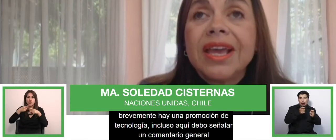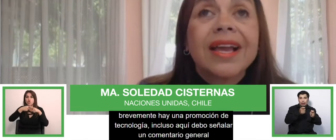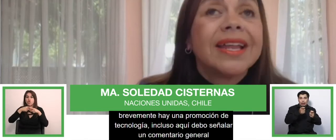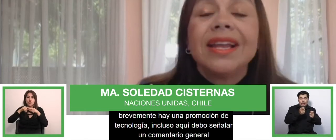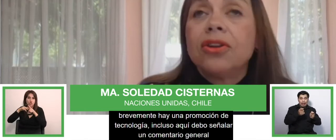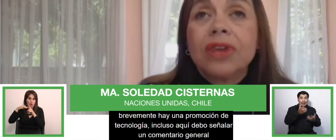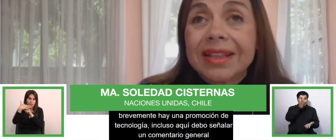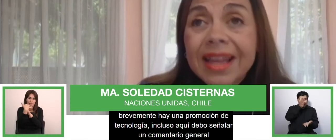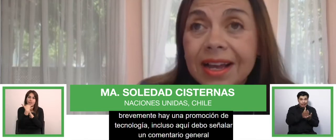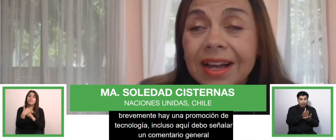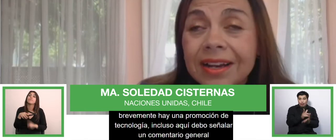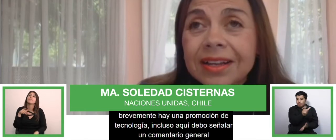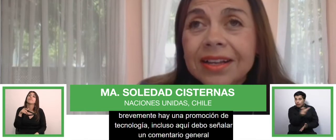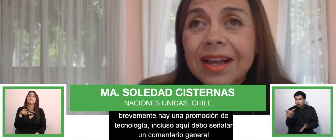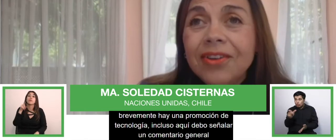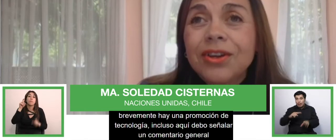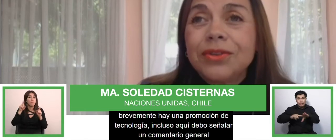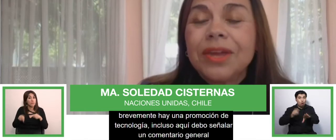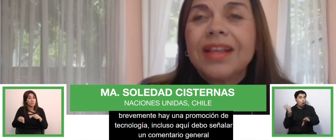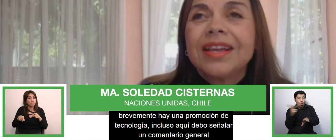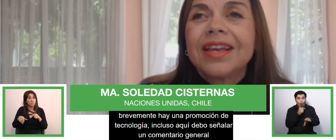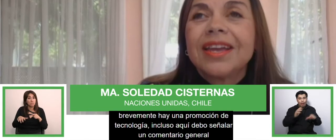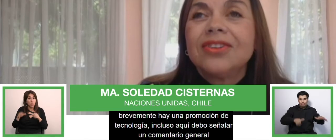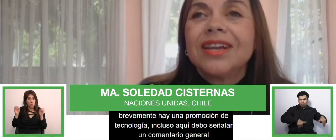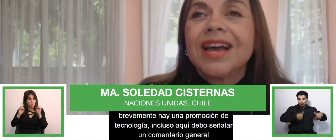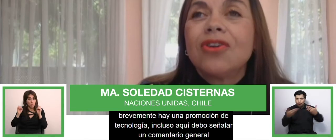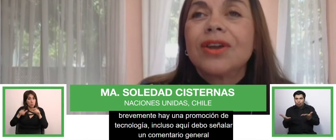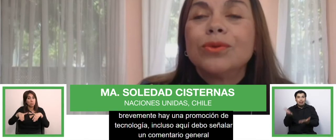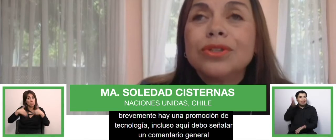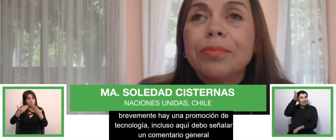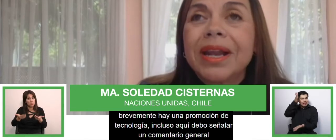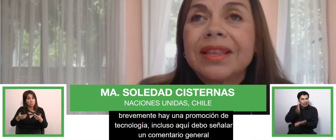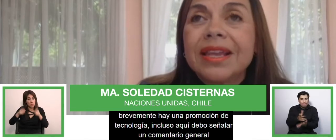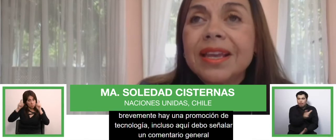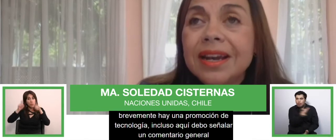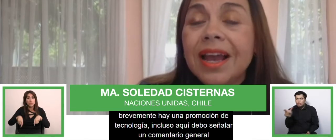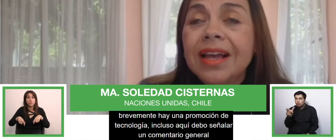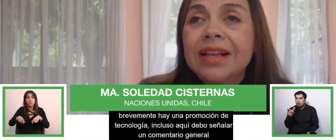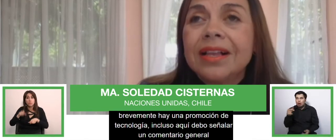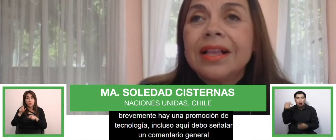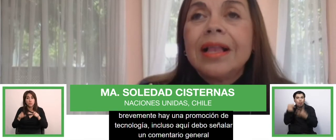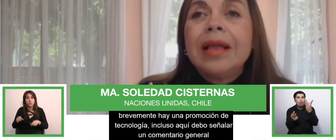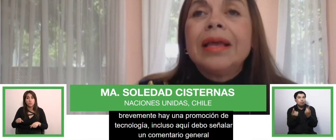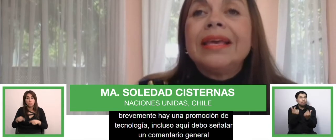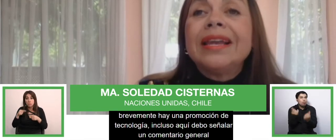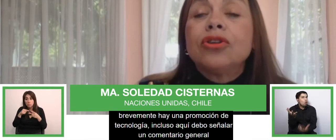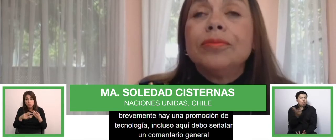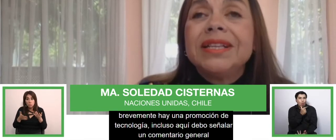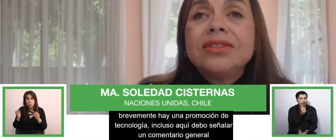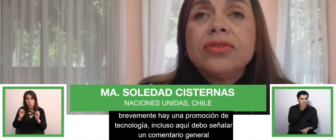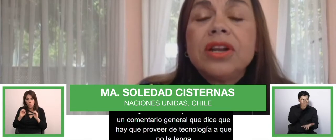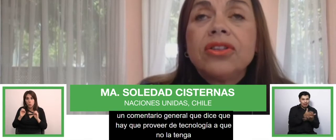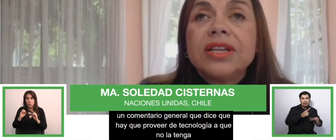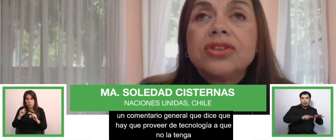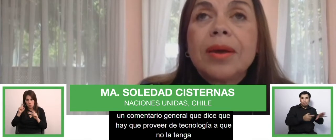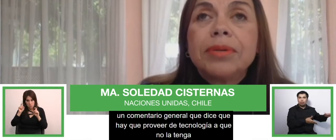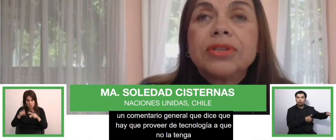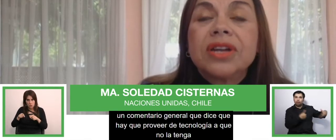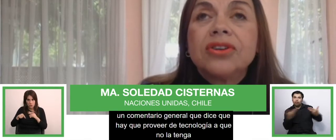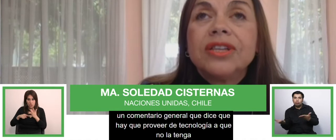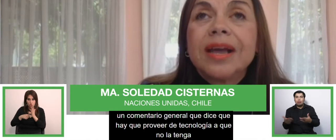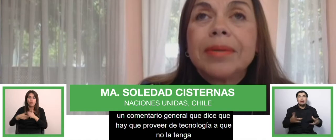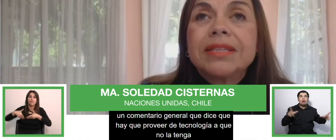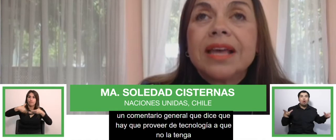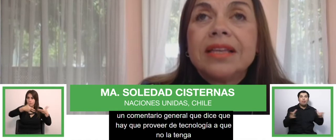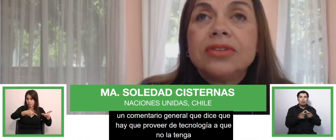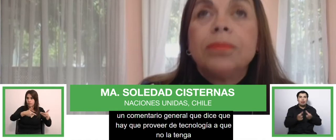tecnología a quienes no la tengan, a los estudiantes que no tengan los recursos para adquirirla. Y el Comité sobre los Derechos de las